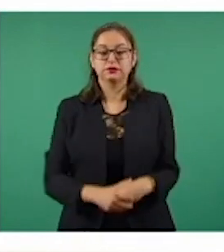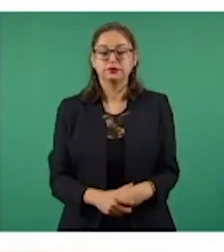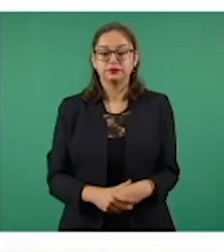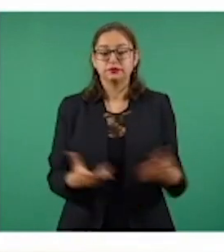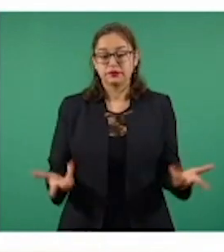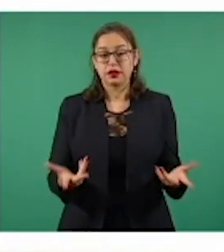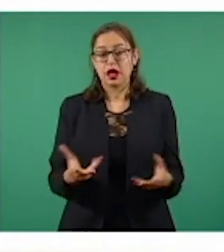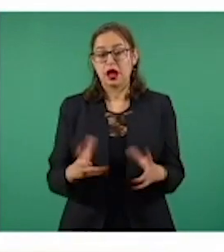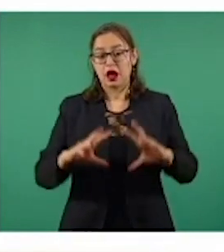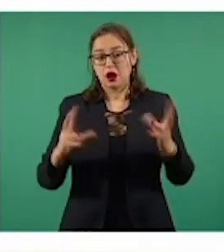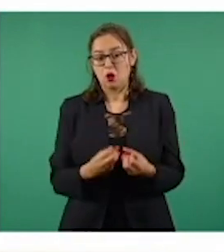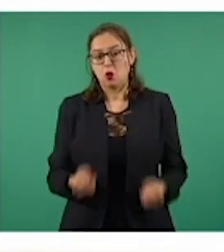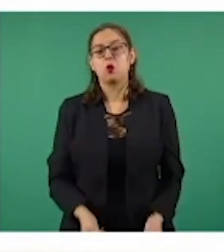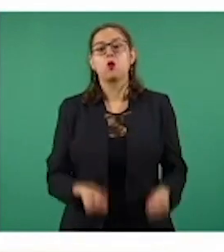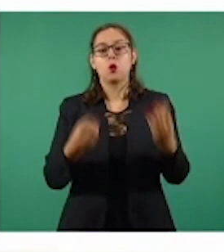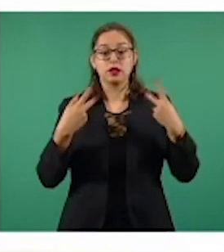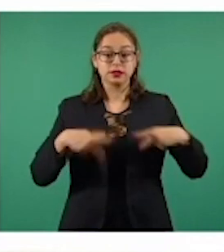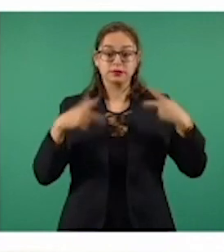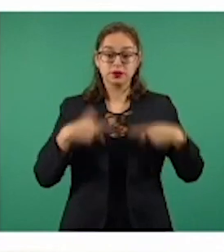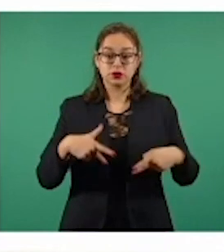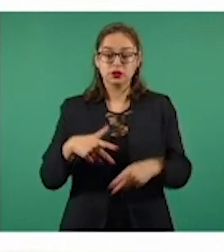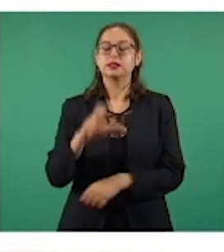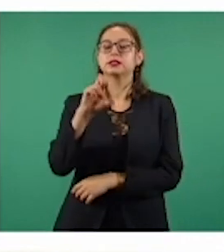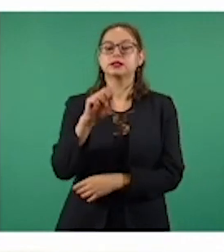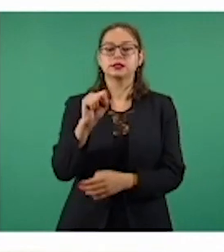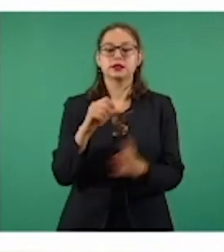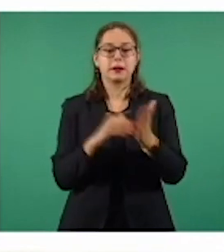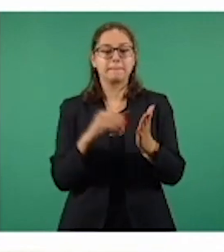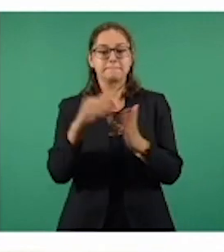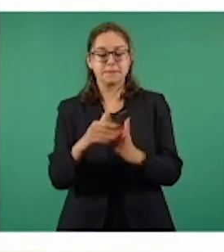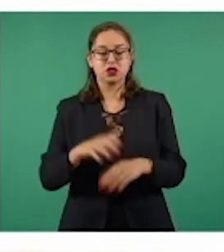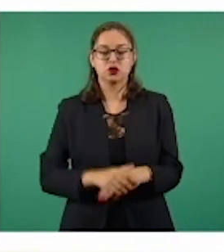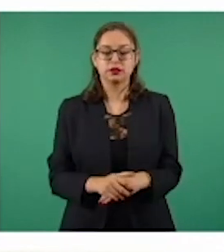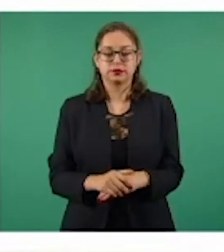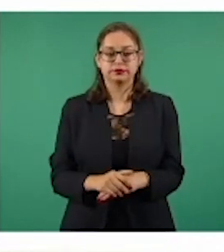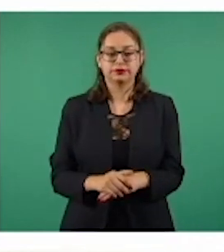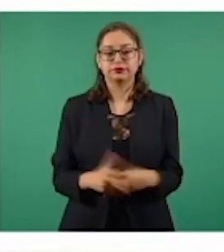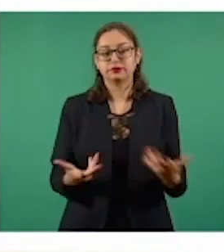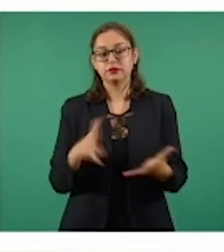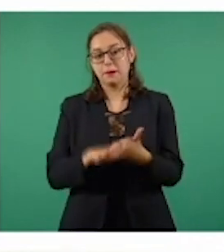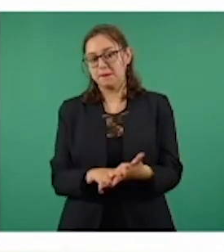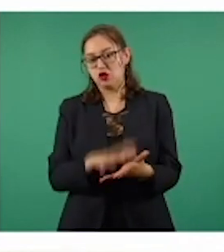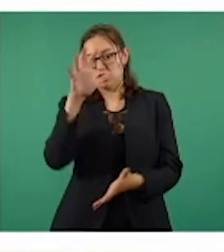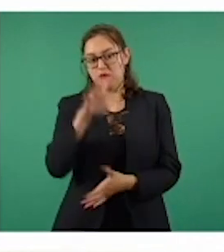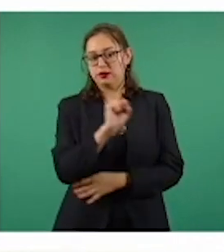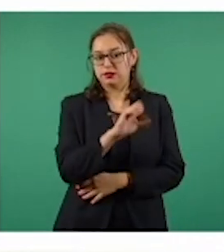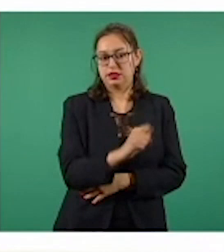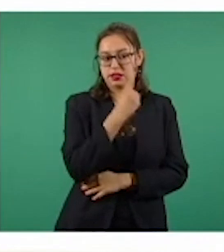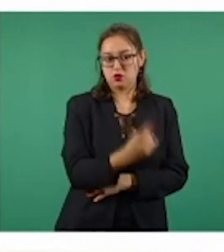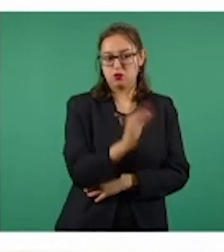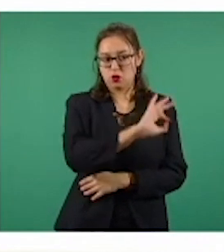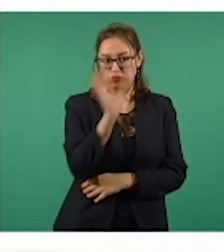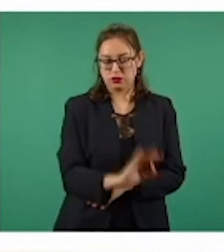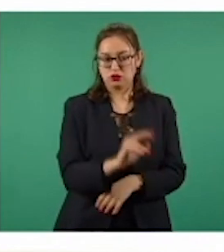casi 60 millones de personas que en México han sido vacunadas. La mayoría con ya el esquema completo están